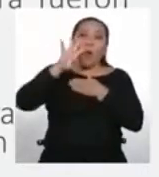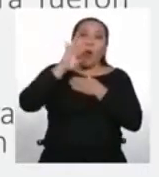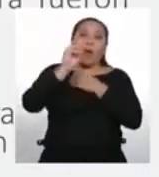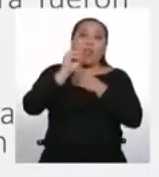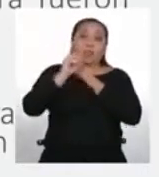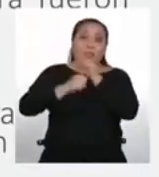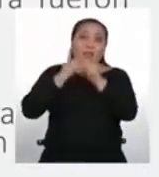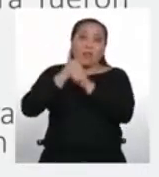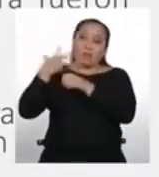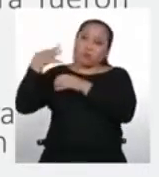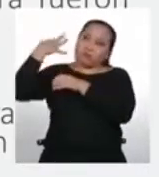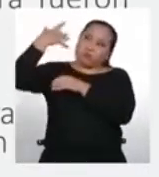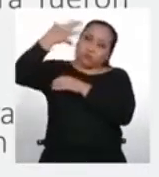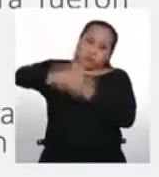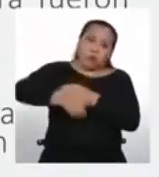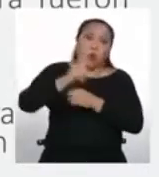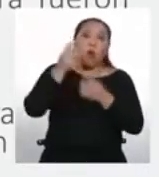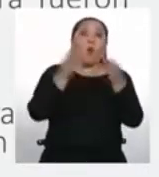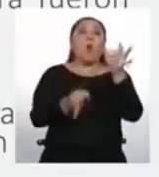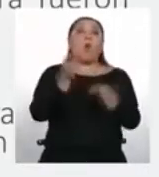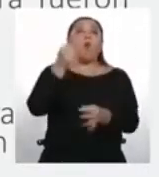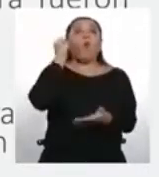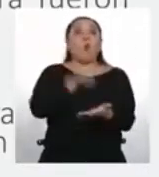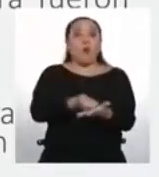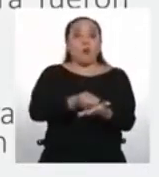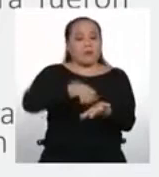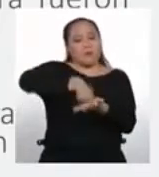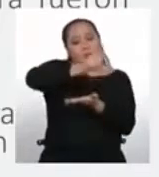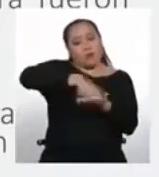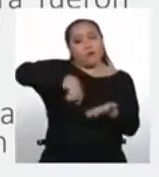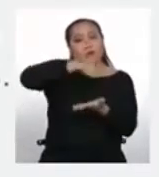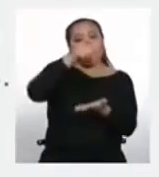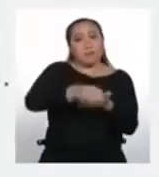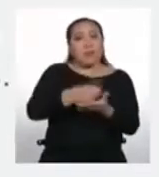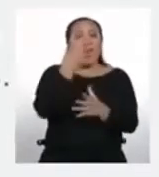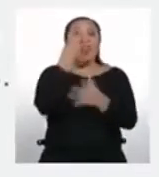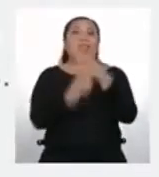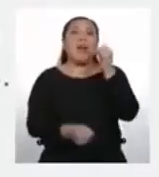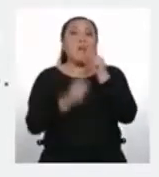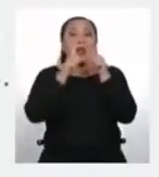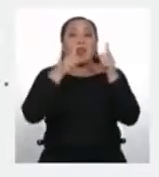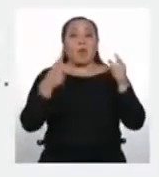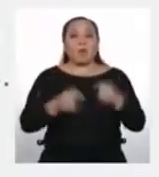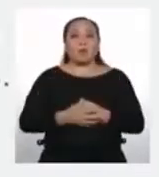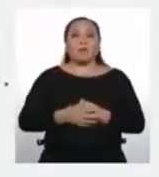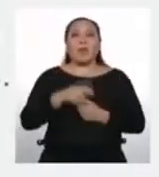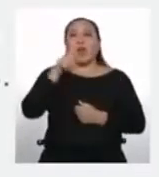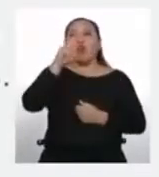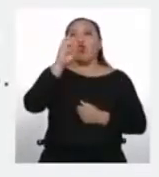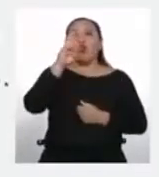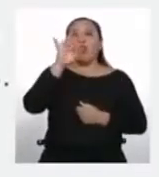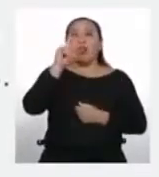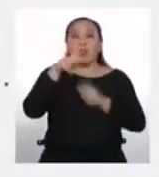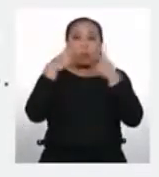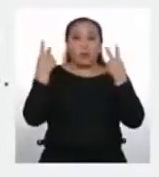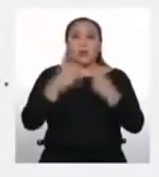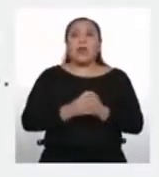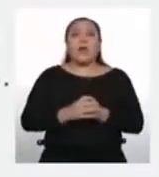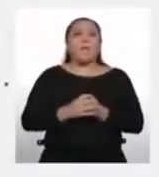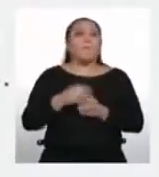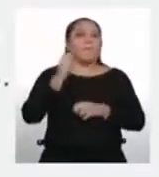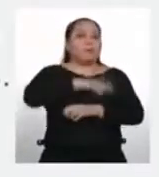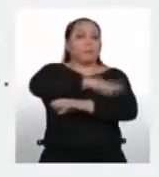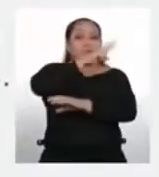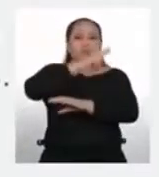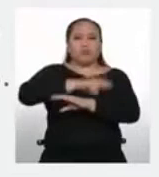primera vez un juez firmó una sentencia en ambas lenguas. Loreto es la región con la mayor diversidad